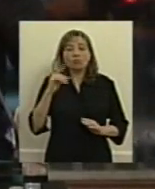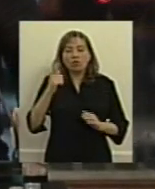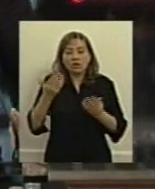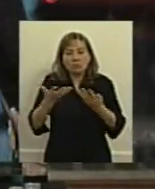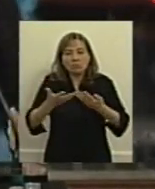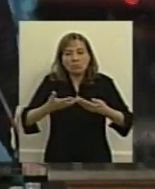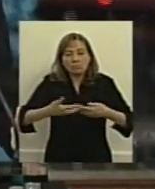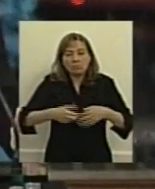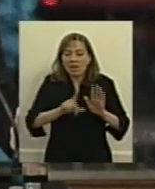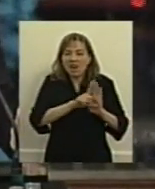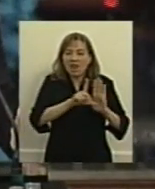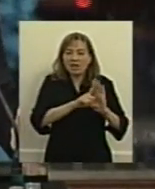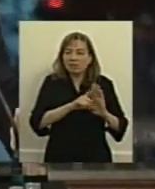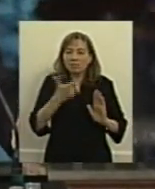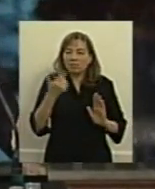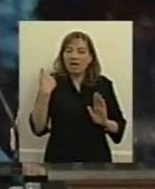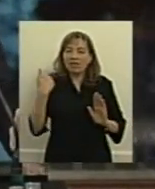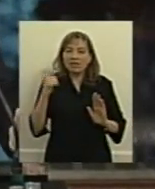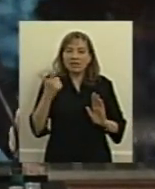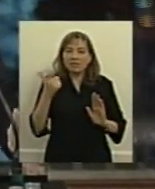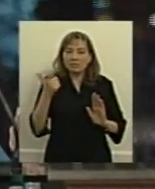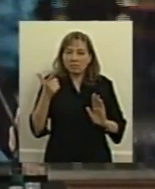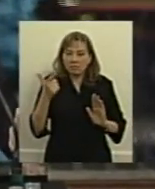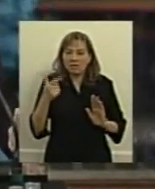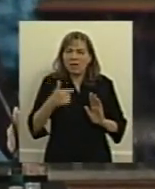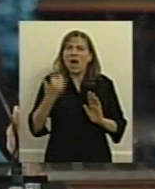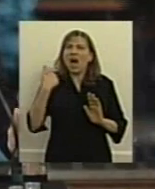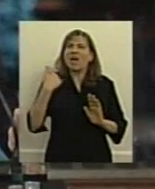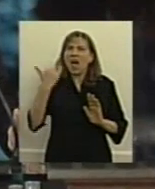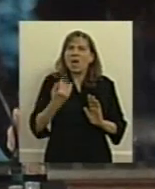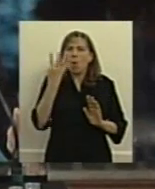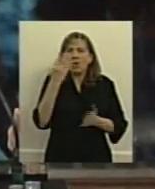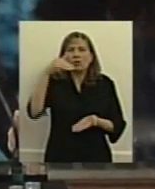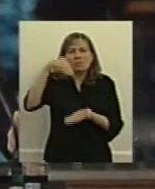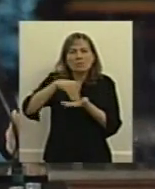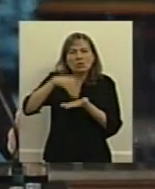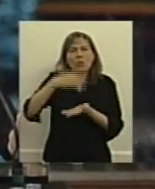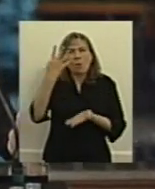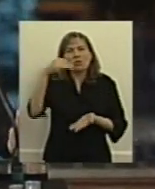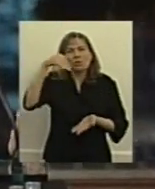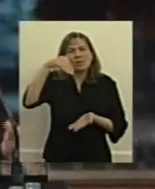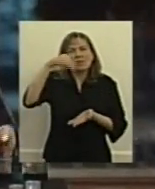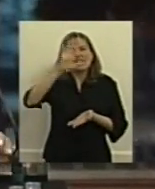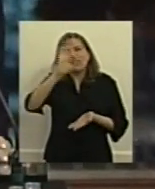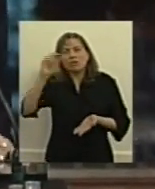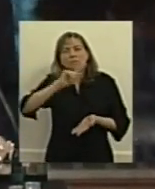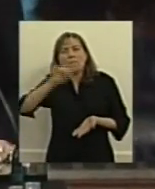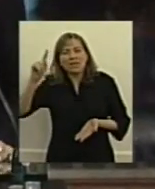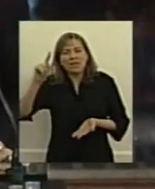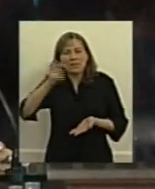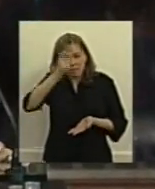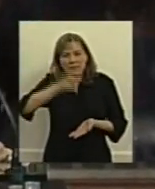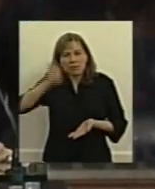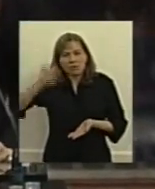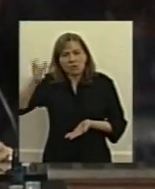regulación pese a involucrar a más de 4 millones y medio de usuarios al